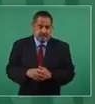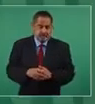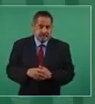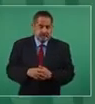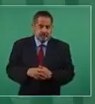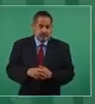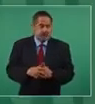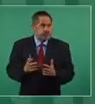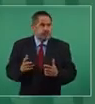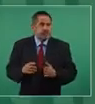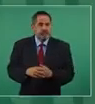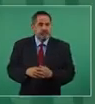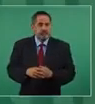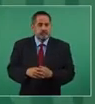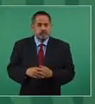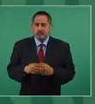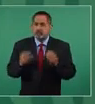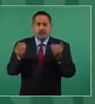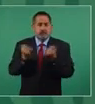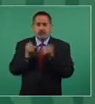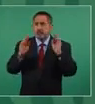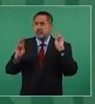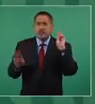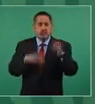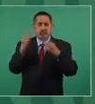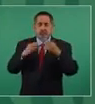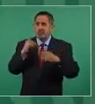como en todo el mundo,